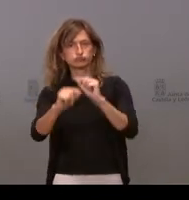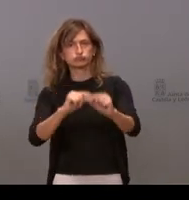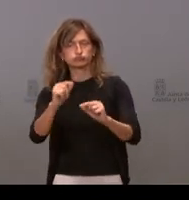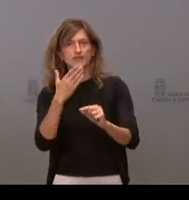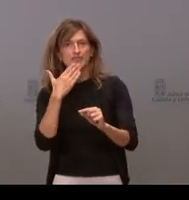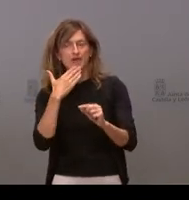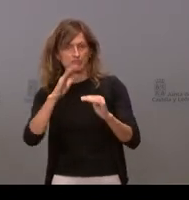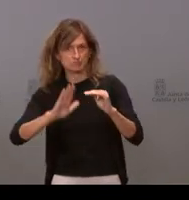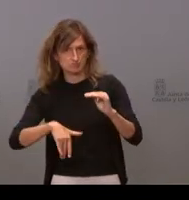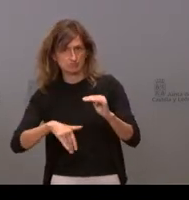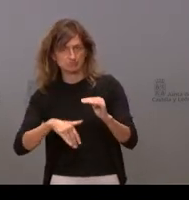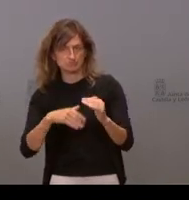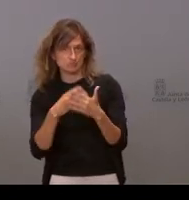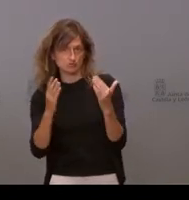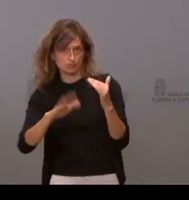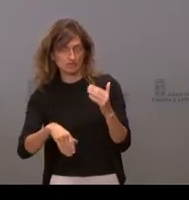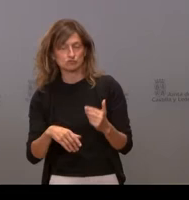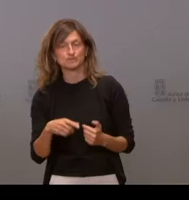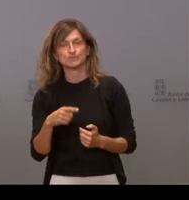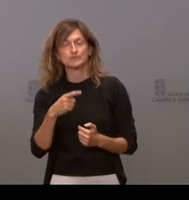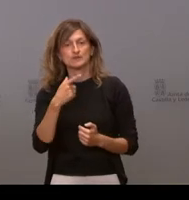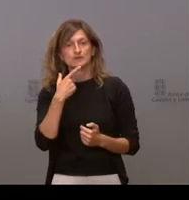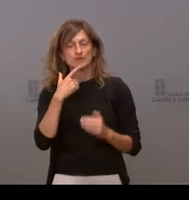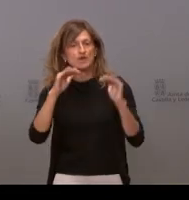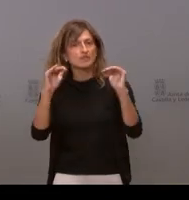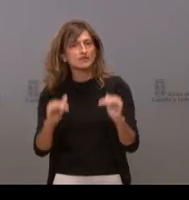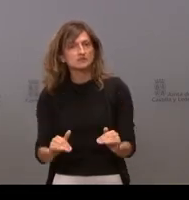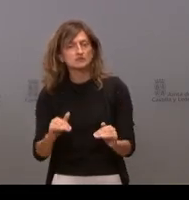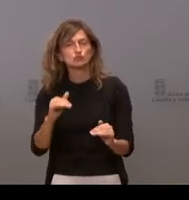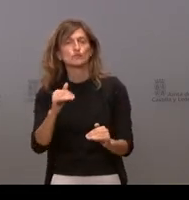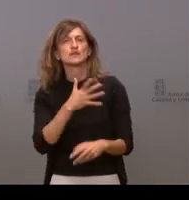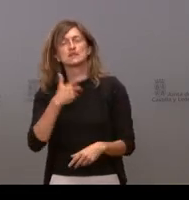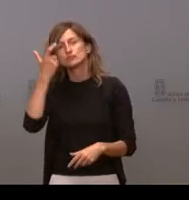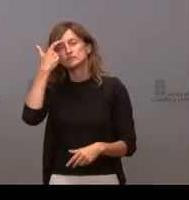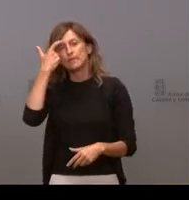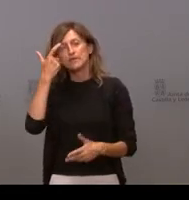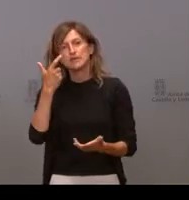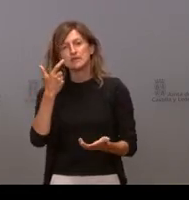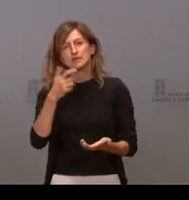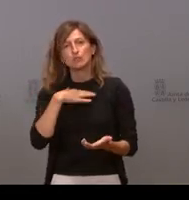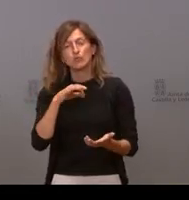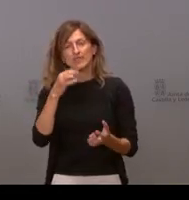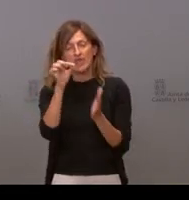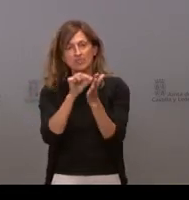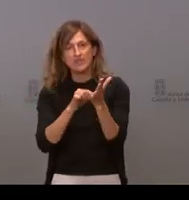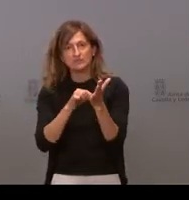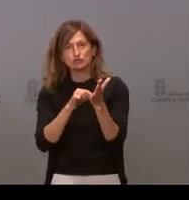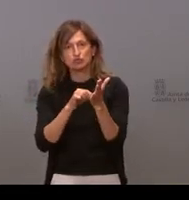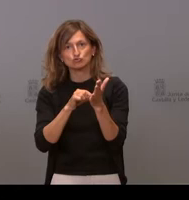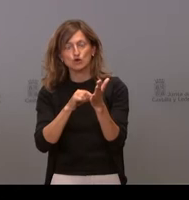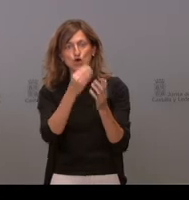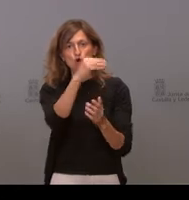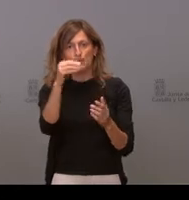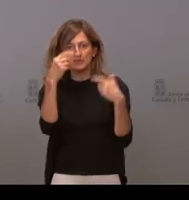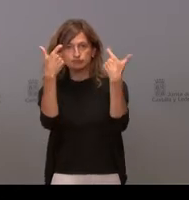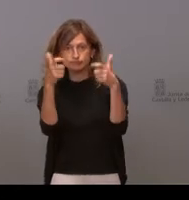menores sí que alertaba de esa ralentización en ese descenso que comentaban antes. Quería saber si podrían desglosar los datos de incidencia entre los jóvenes